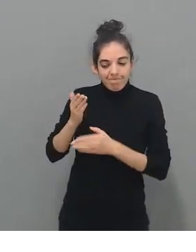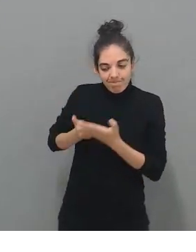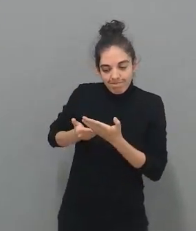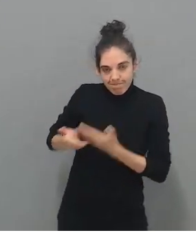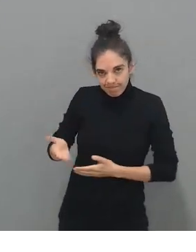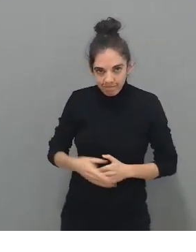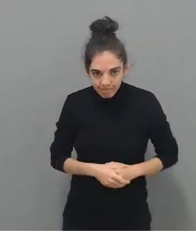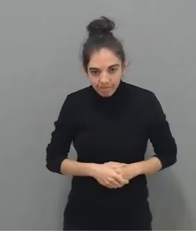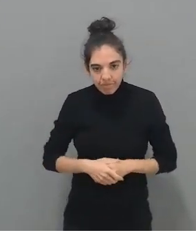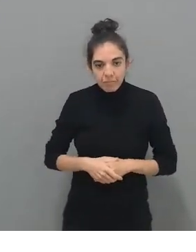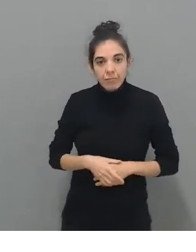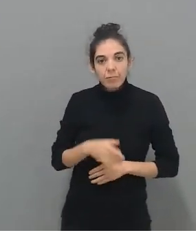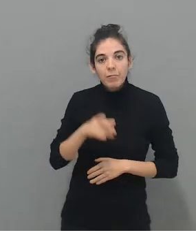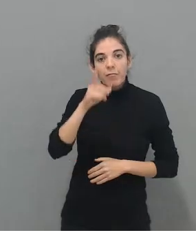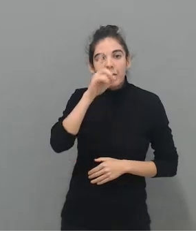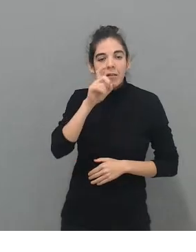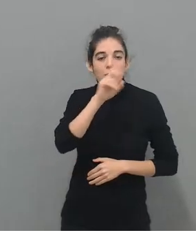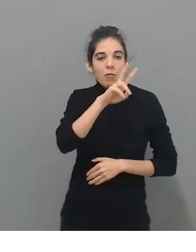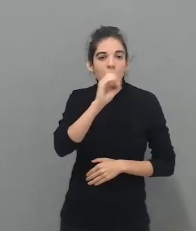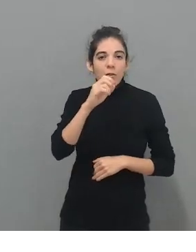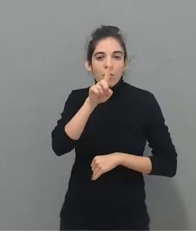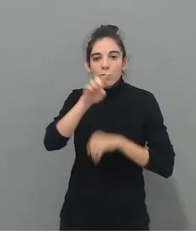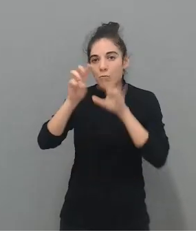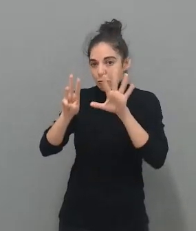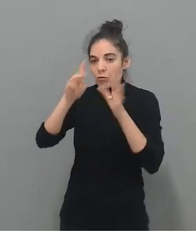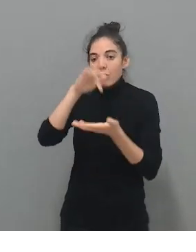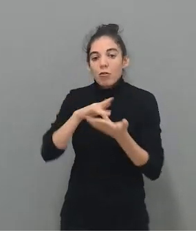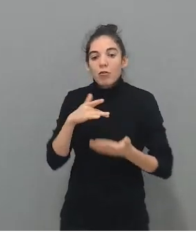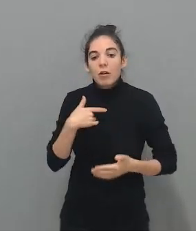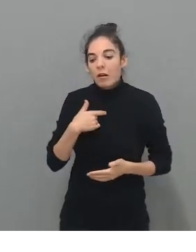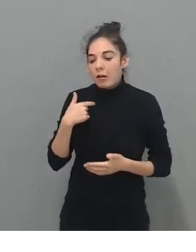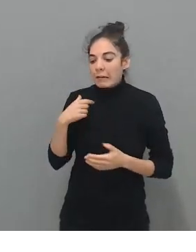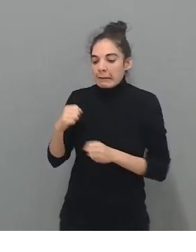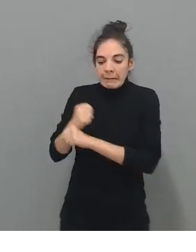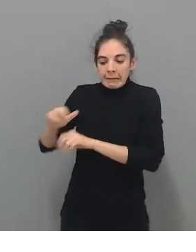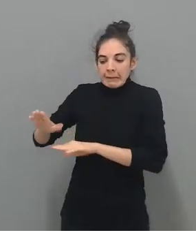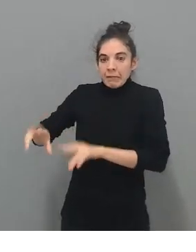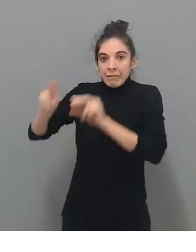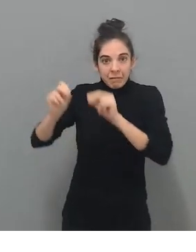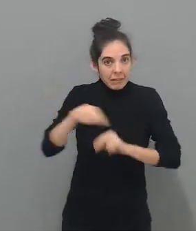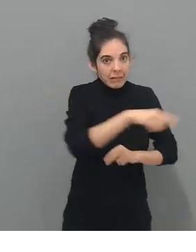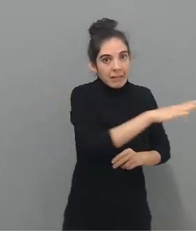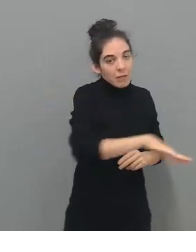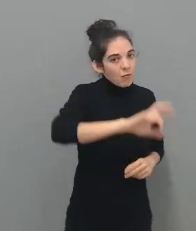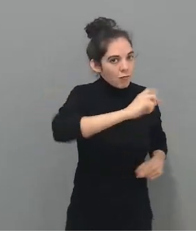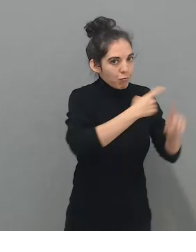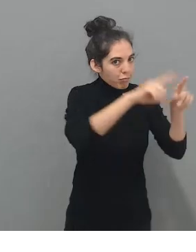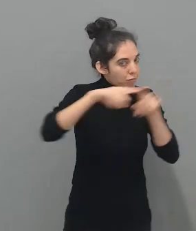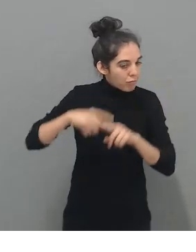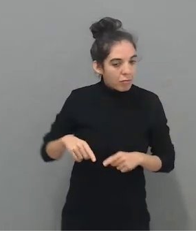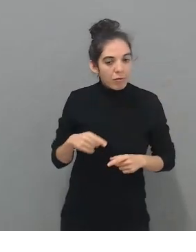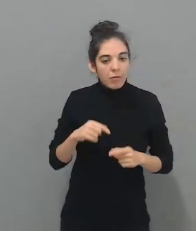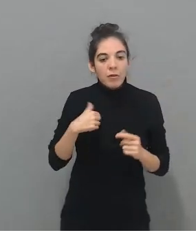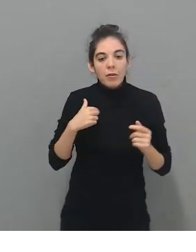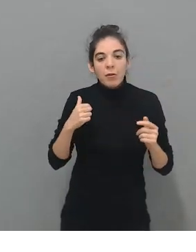En 2018 dejo de trabajar con esta niña, empiezo a trabajar con otros niños y ya no me quiero salir del mundo